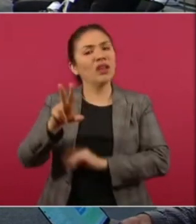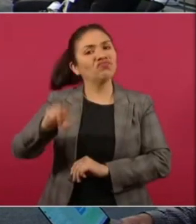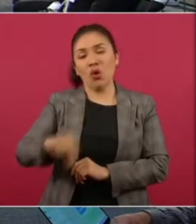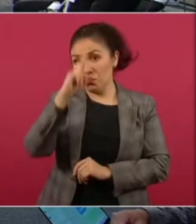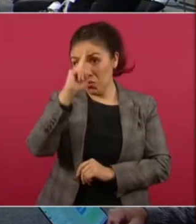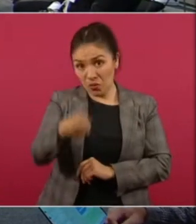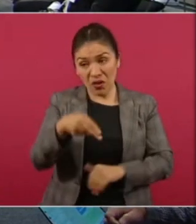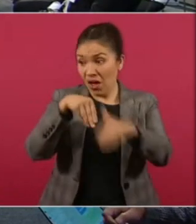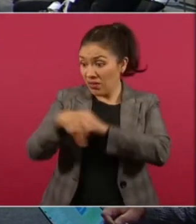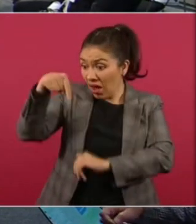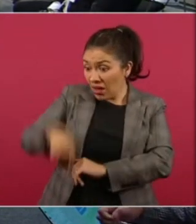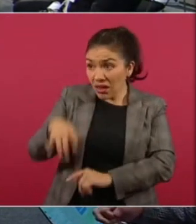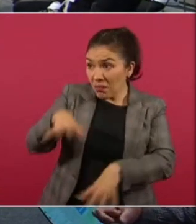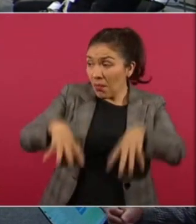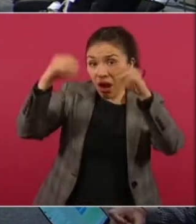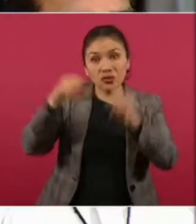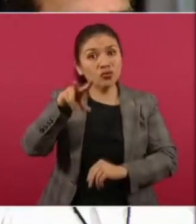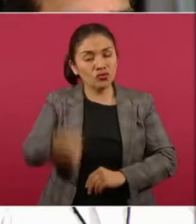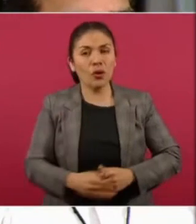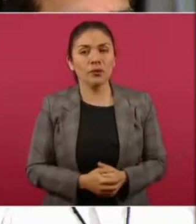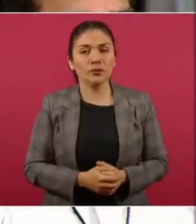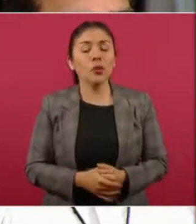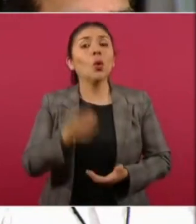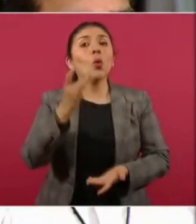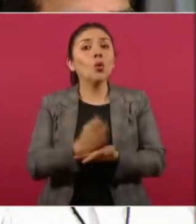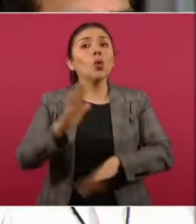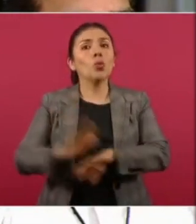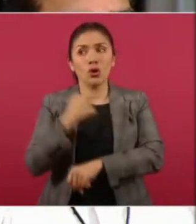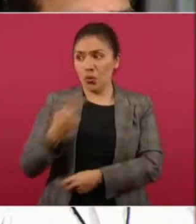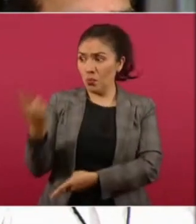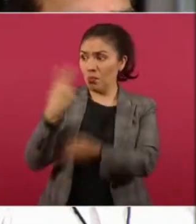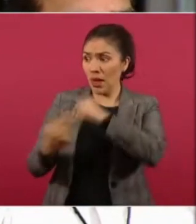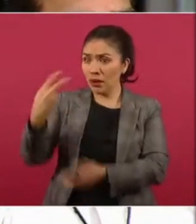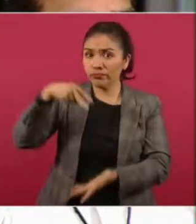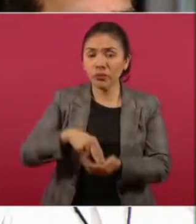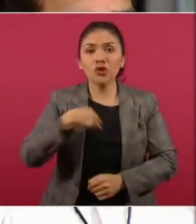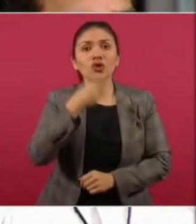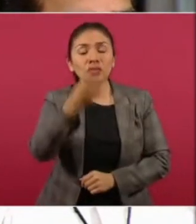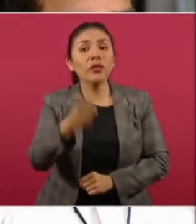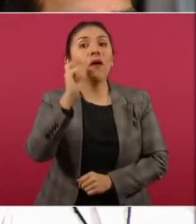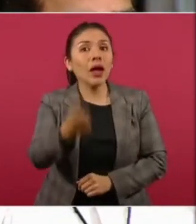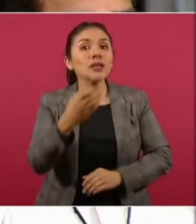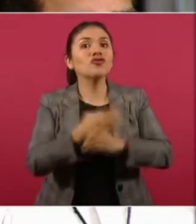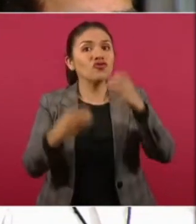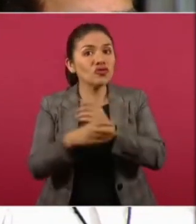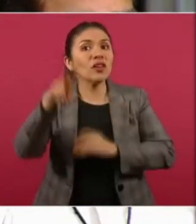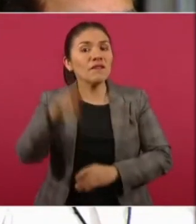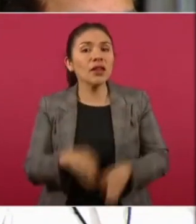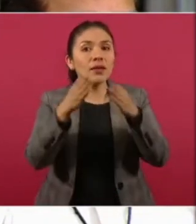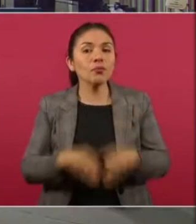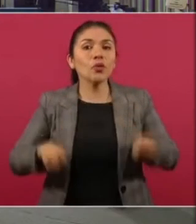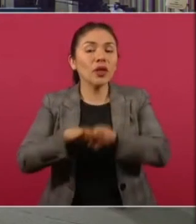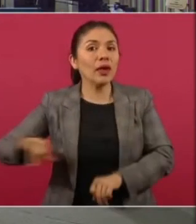la entrada a Palacio, solo porque vengo y le digo lo que interesa, presidente, lo que